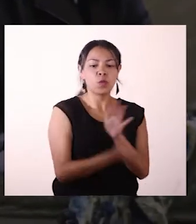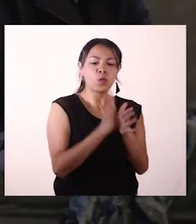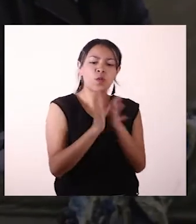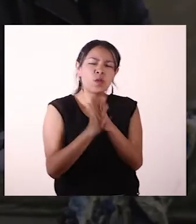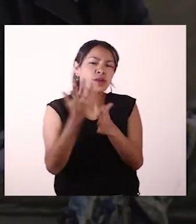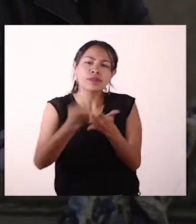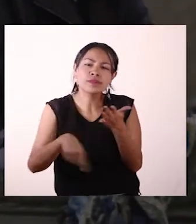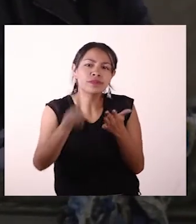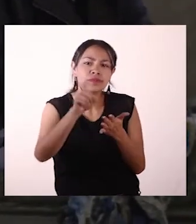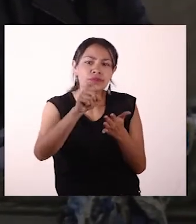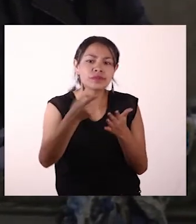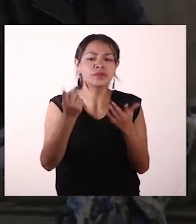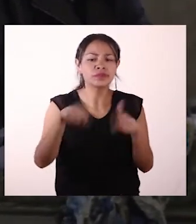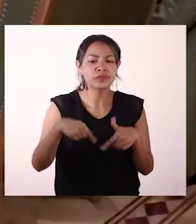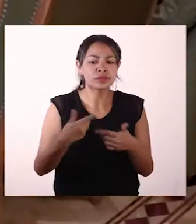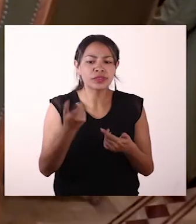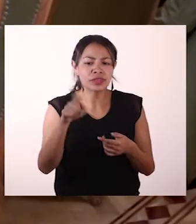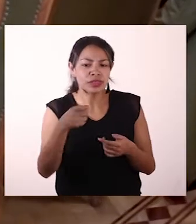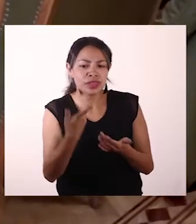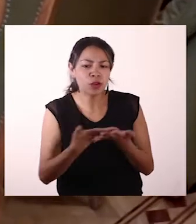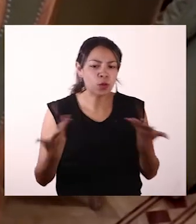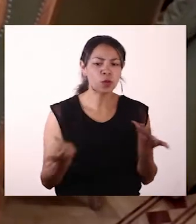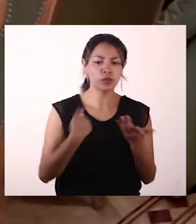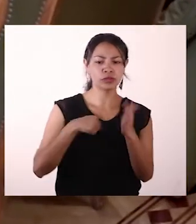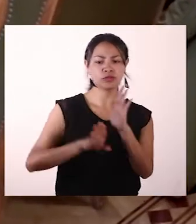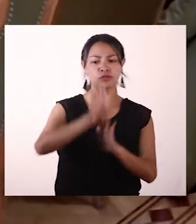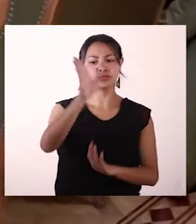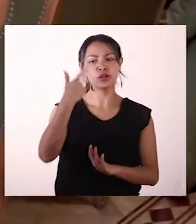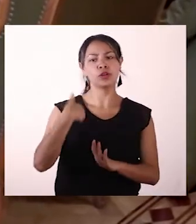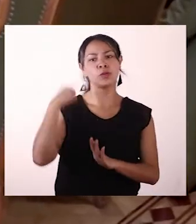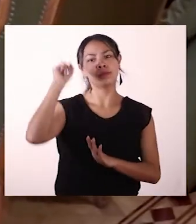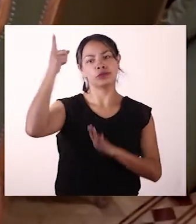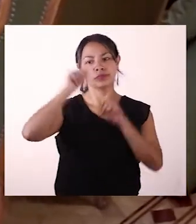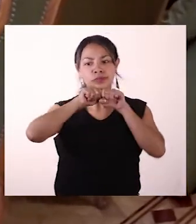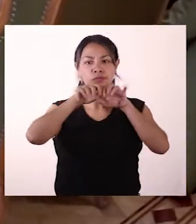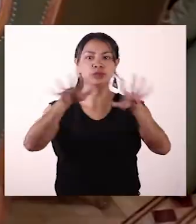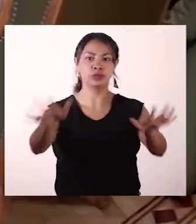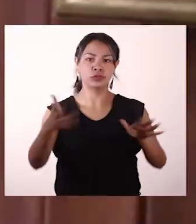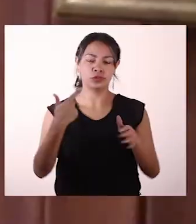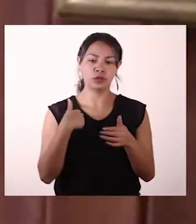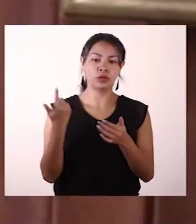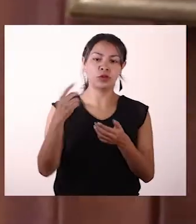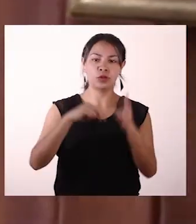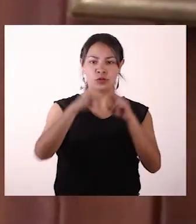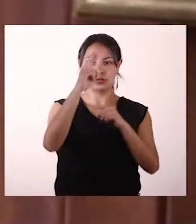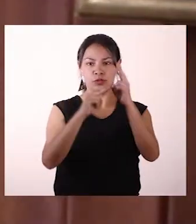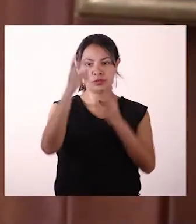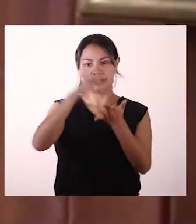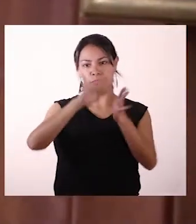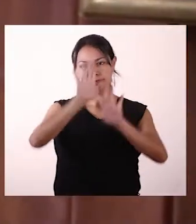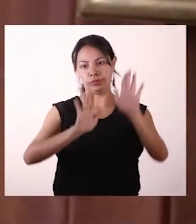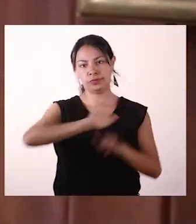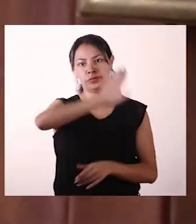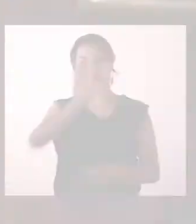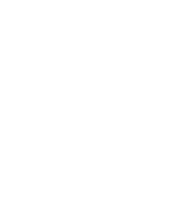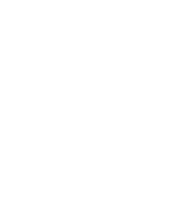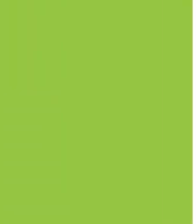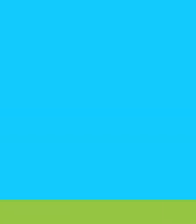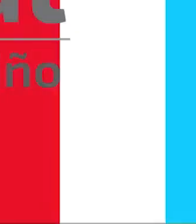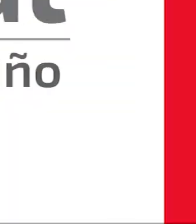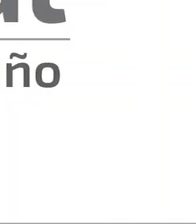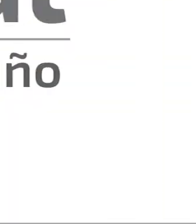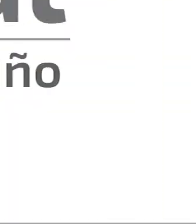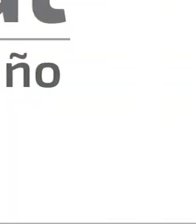inquietudes, requerimientos y avances en la implementación de las políticas públicas construidas participativamente en el departamento.